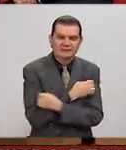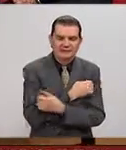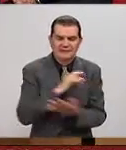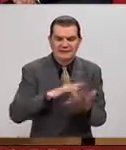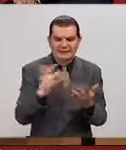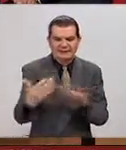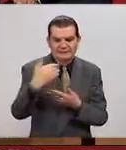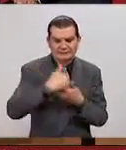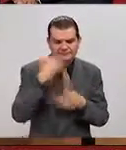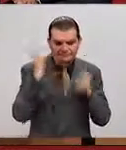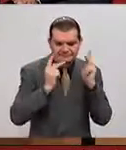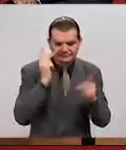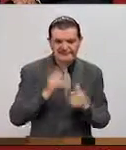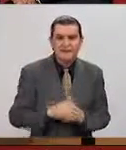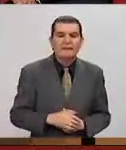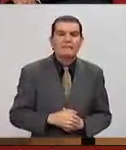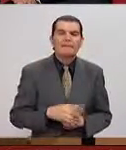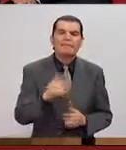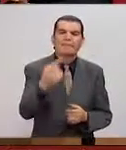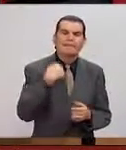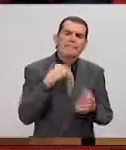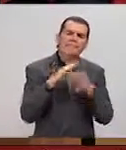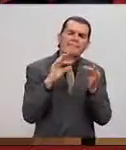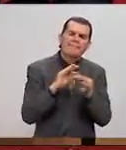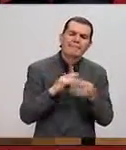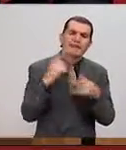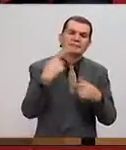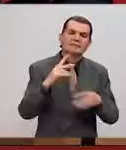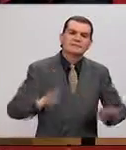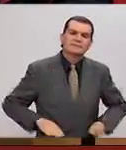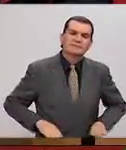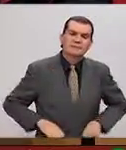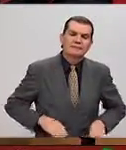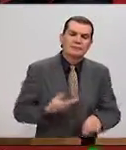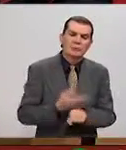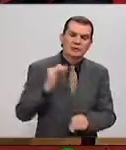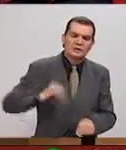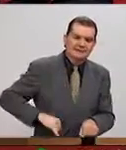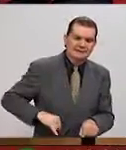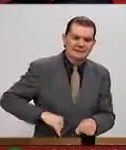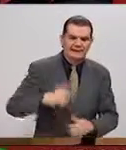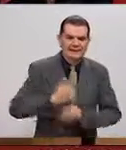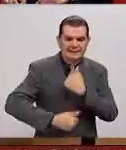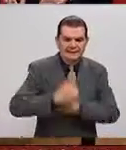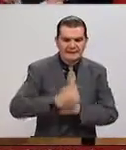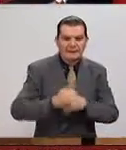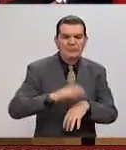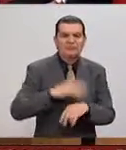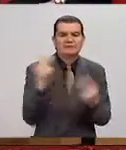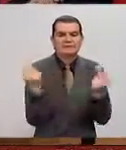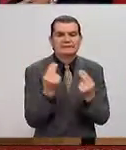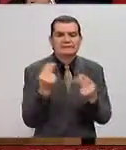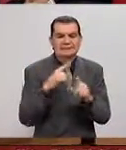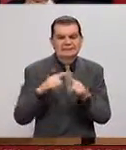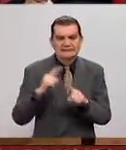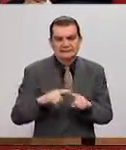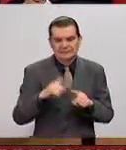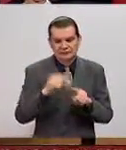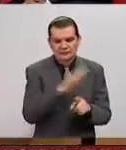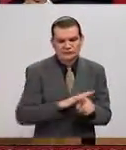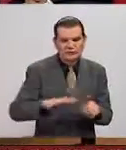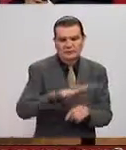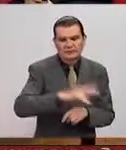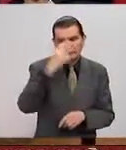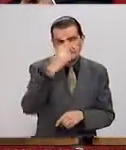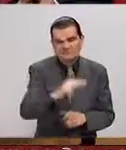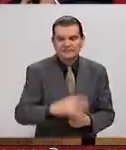estar con nosotros. Gracias a ustedes, un placer. Platícanos cuáles son las características de esta interesante carrera y por qué es necesaria para una sociedad como